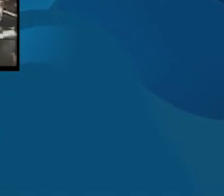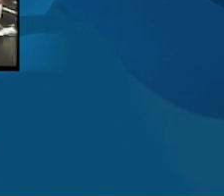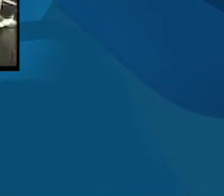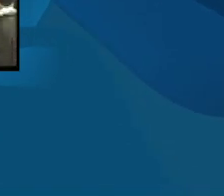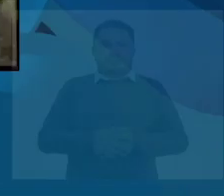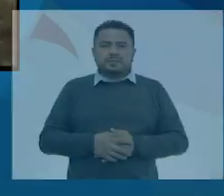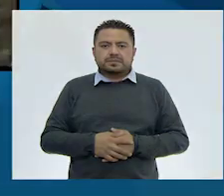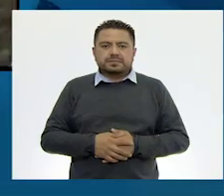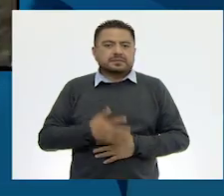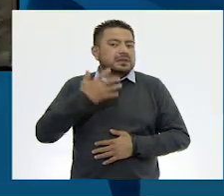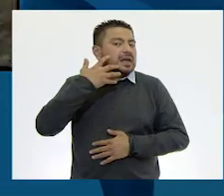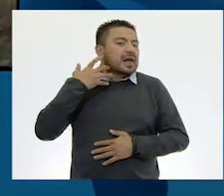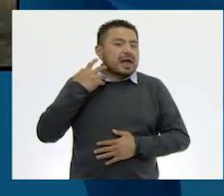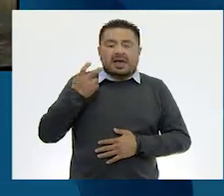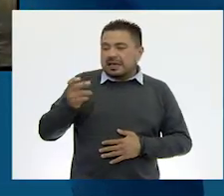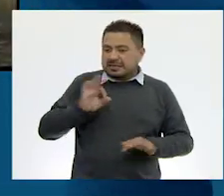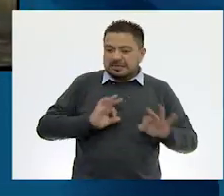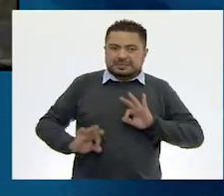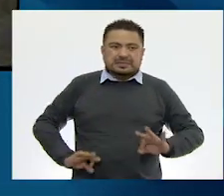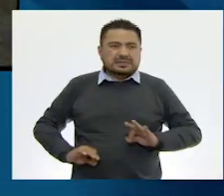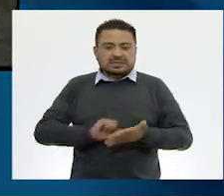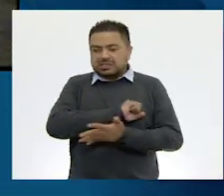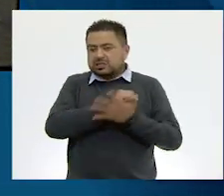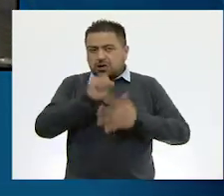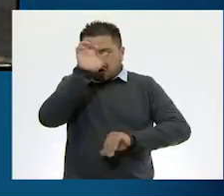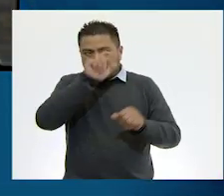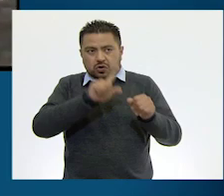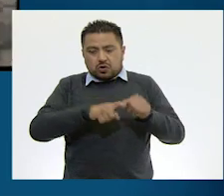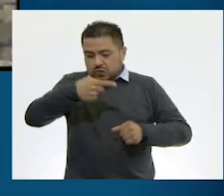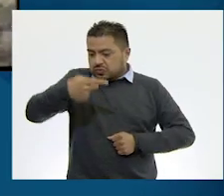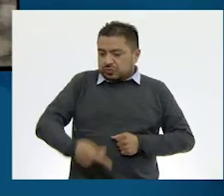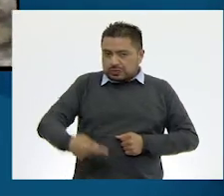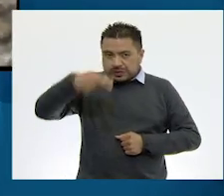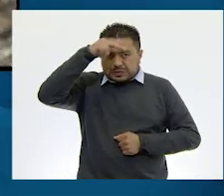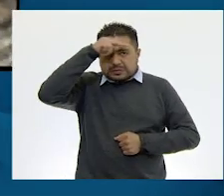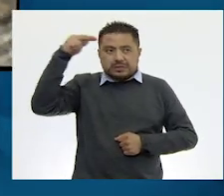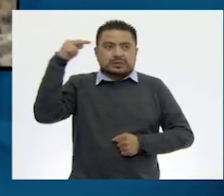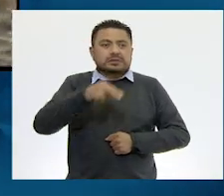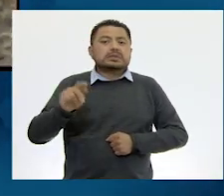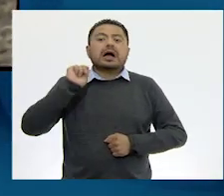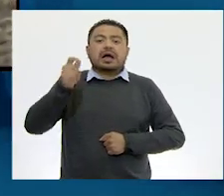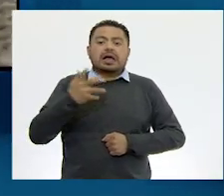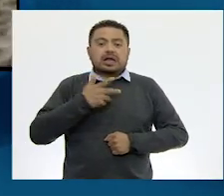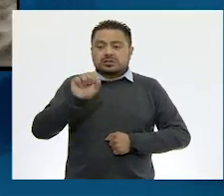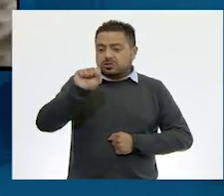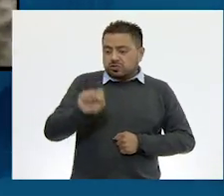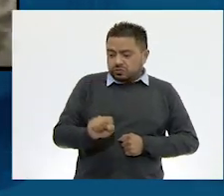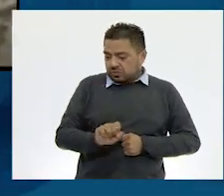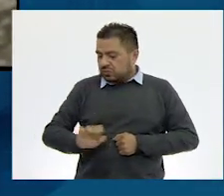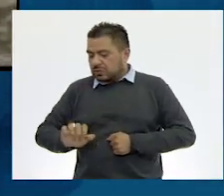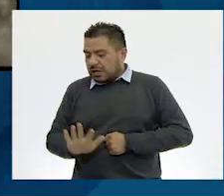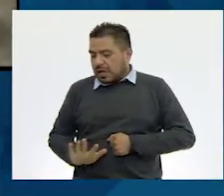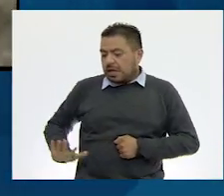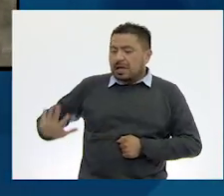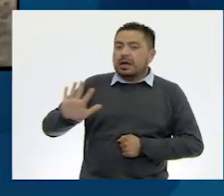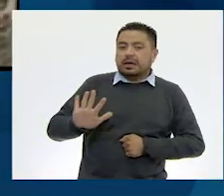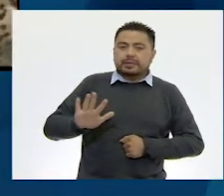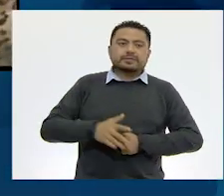El jaguar, símbolo cultural mexicano, está presente en el sureste y el pacífico.